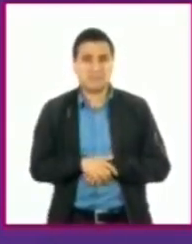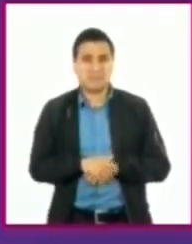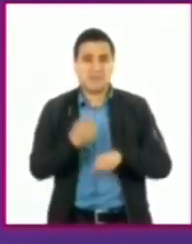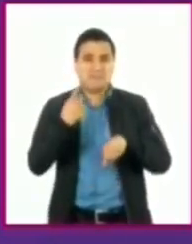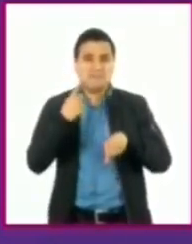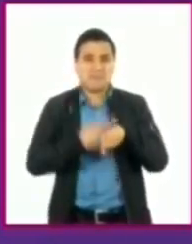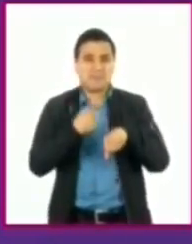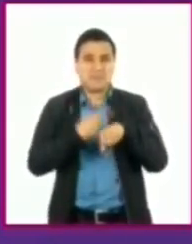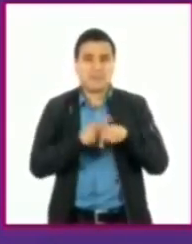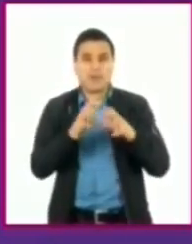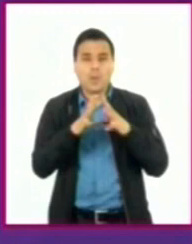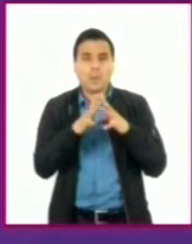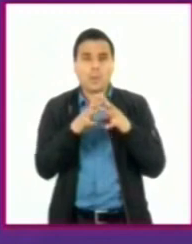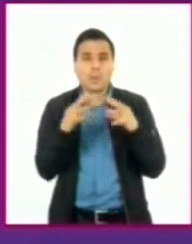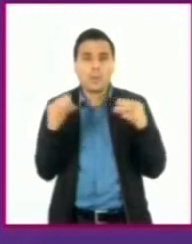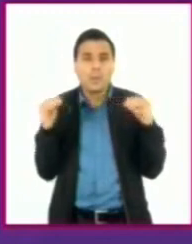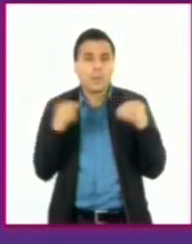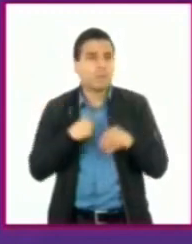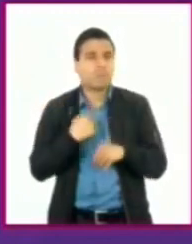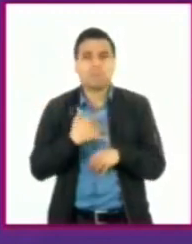cuenta que fuimos infectados.